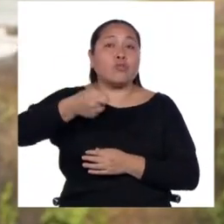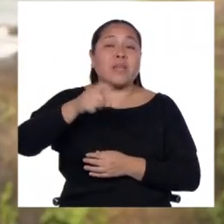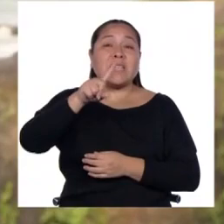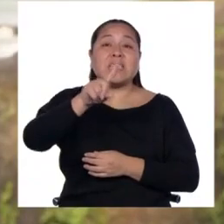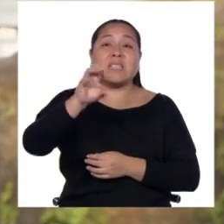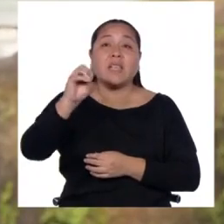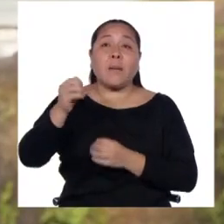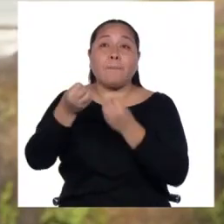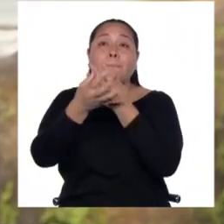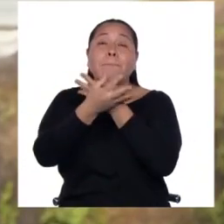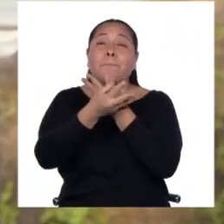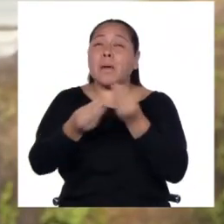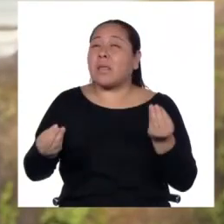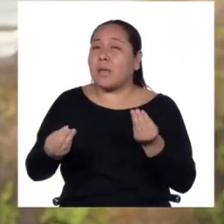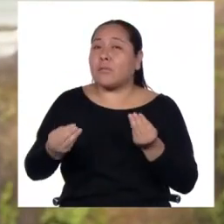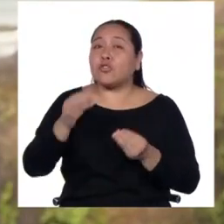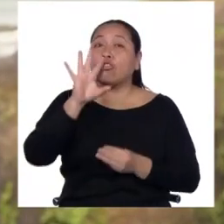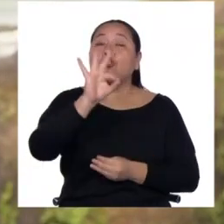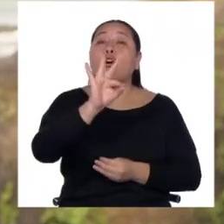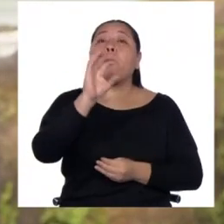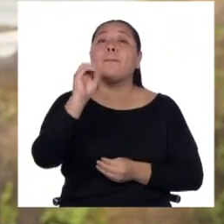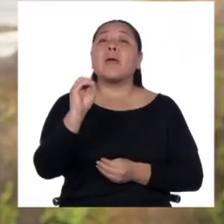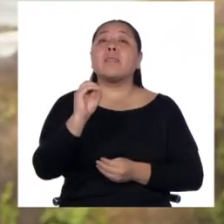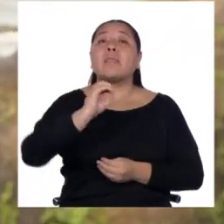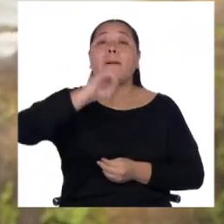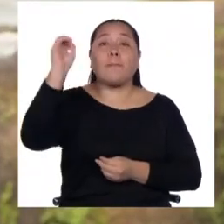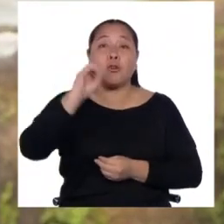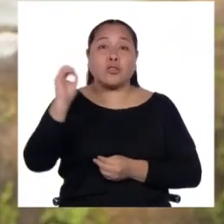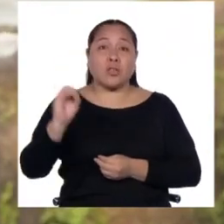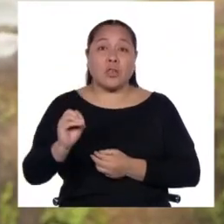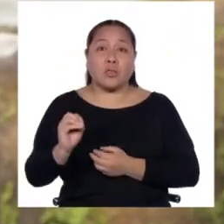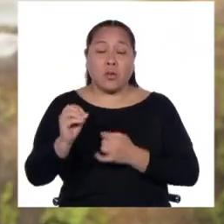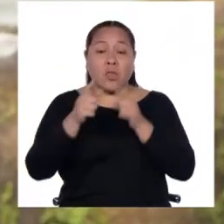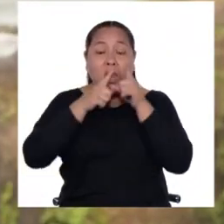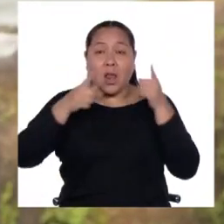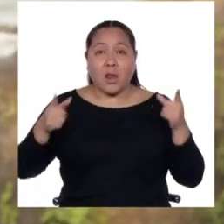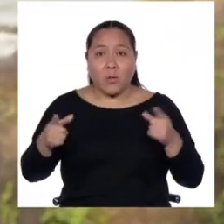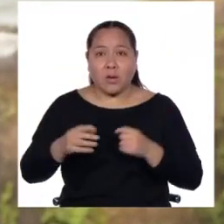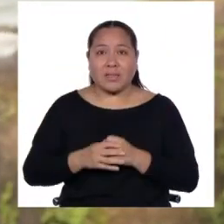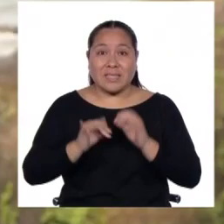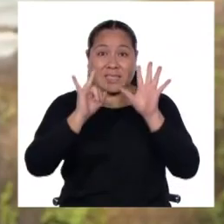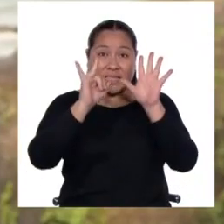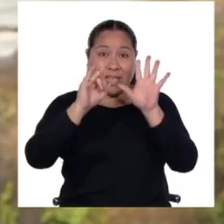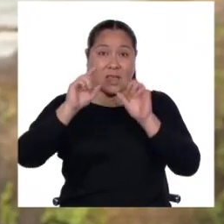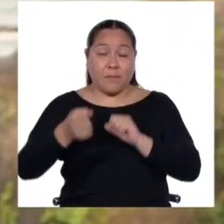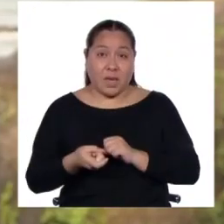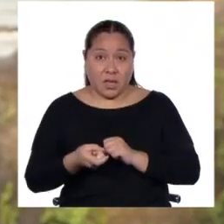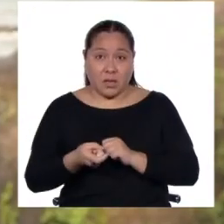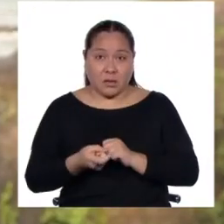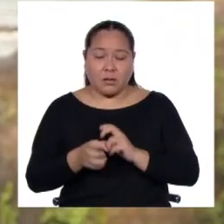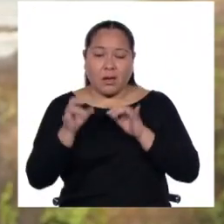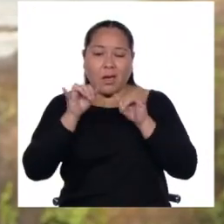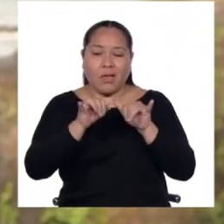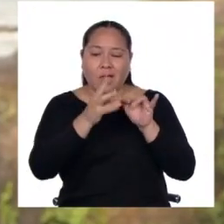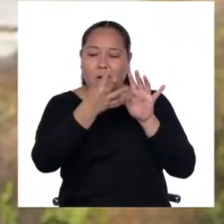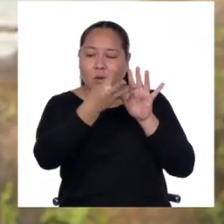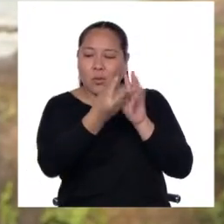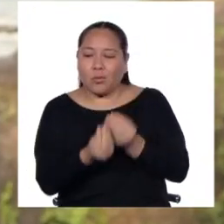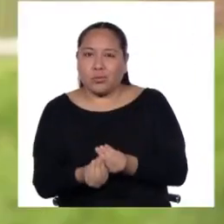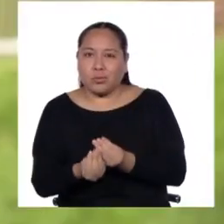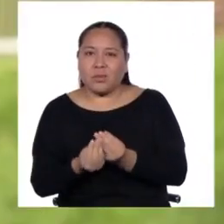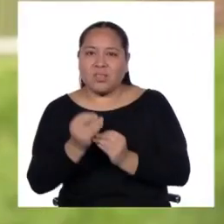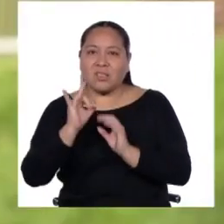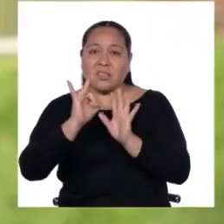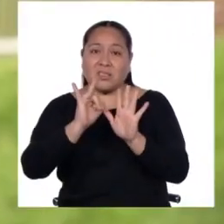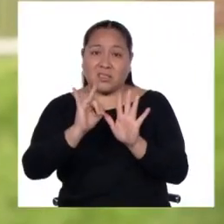perderemos el 90% de ellas. Es decir de 7000 quedarán solamente 700.